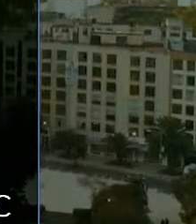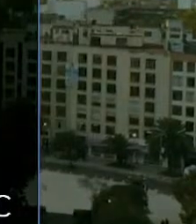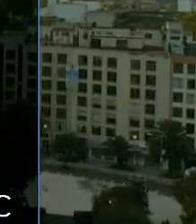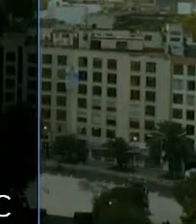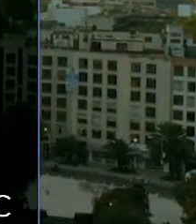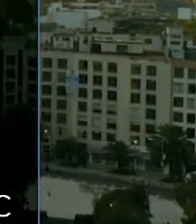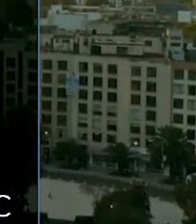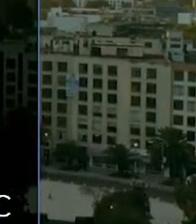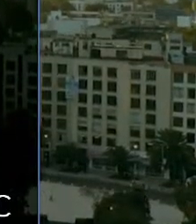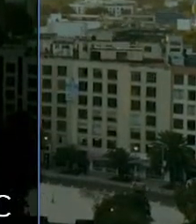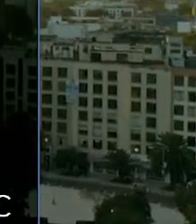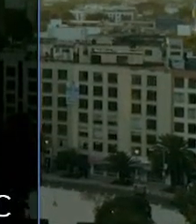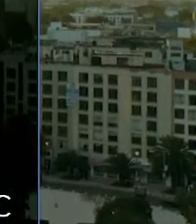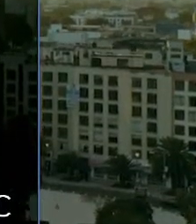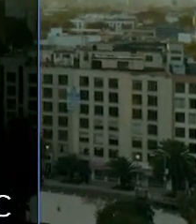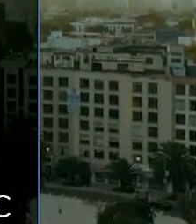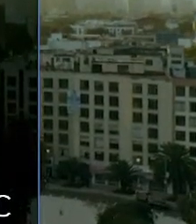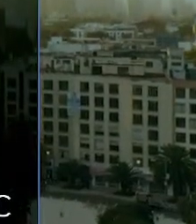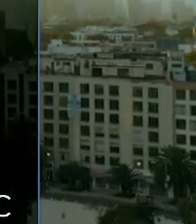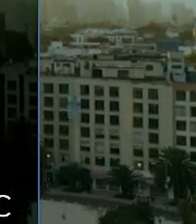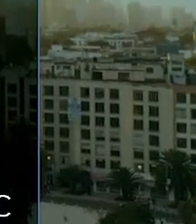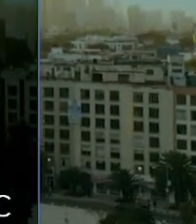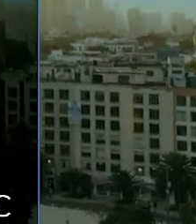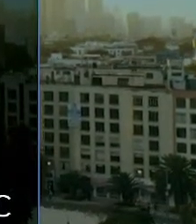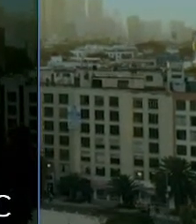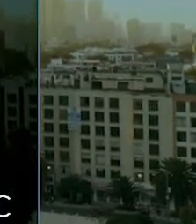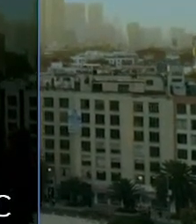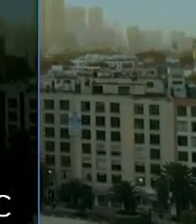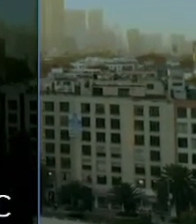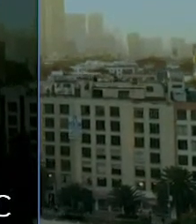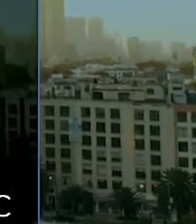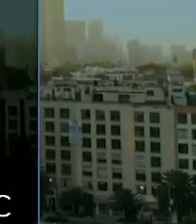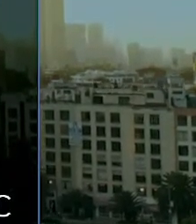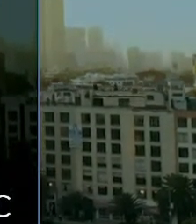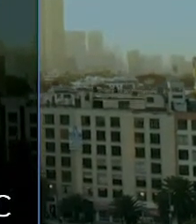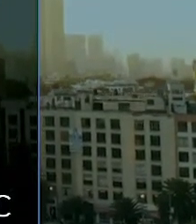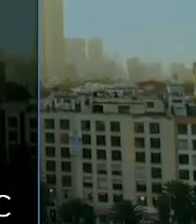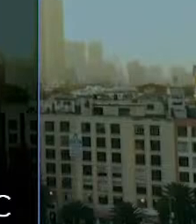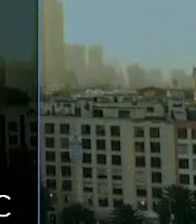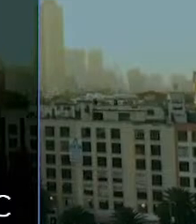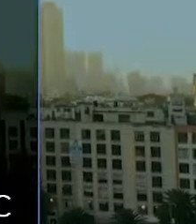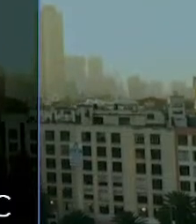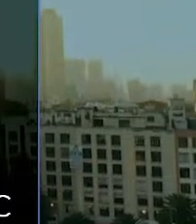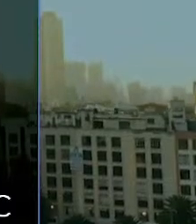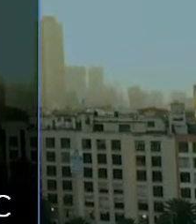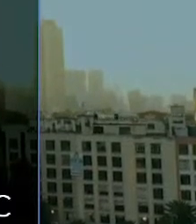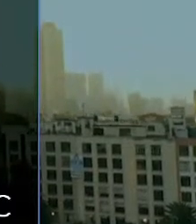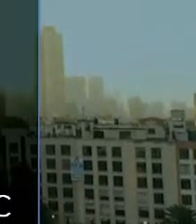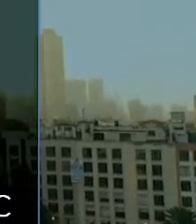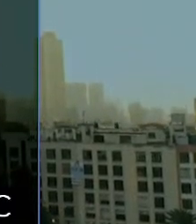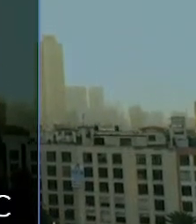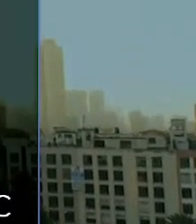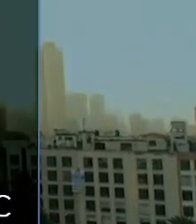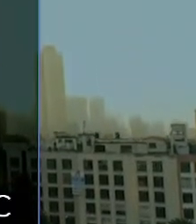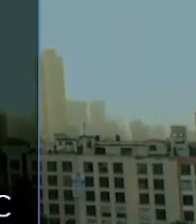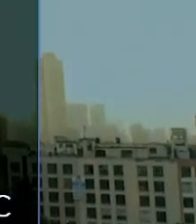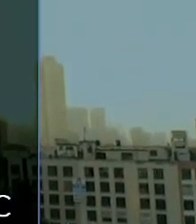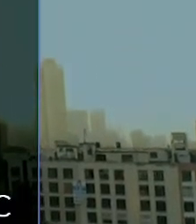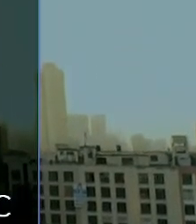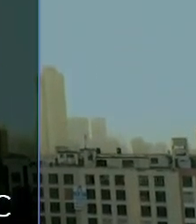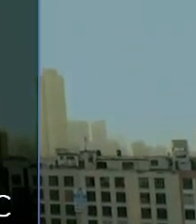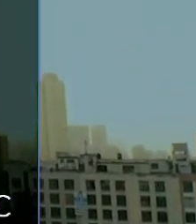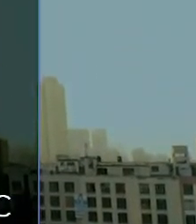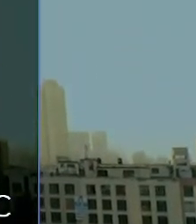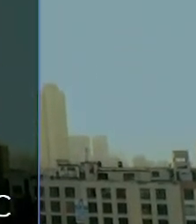estamos pronosticando cielo parcialmente nublado en la mañana y ambiente frío igualmente en sus zonas altas con una temperatura mínima de 7 a 9